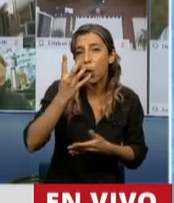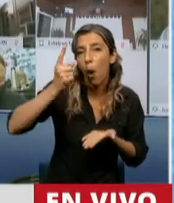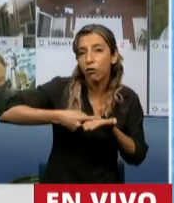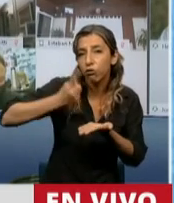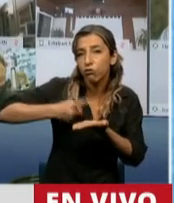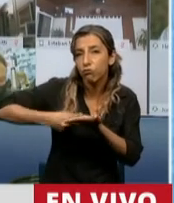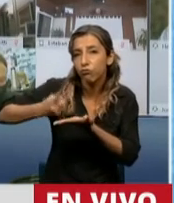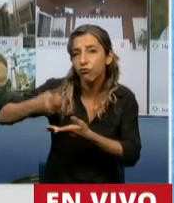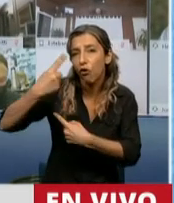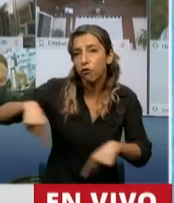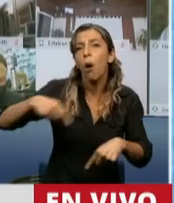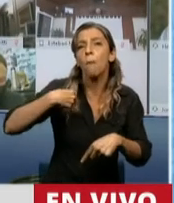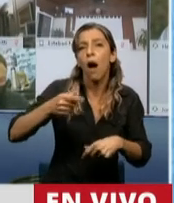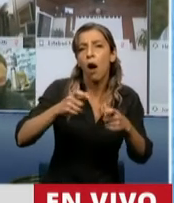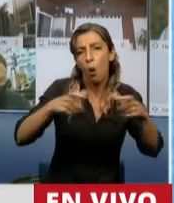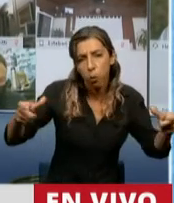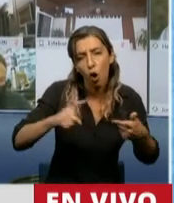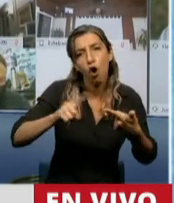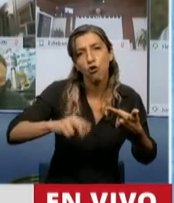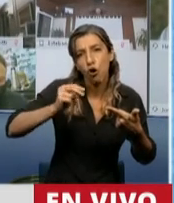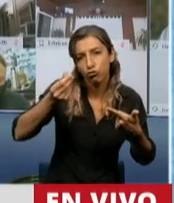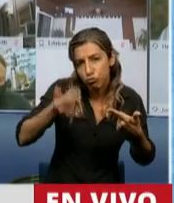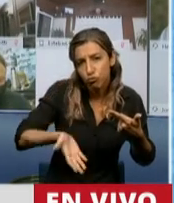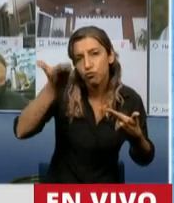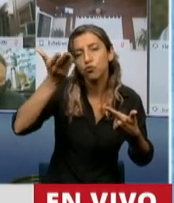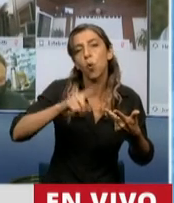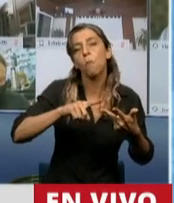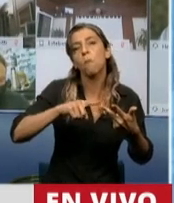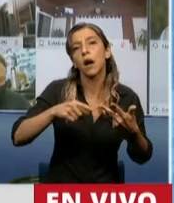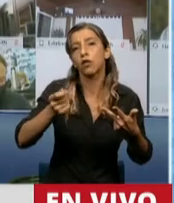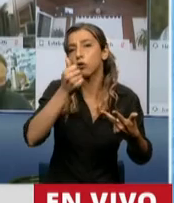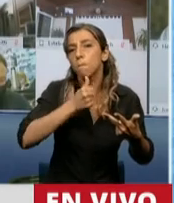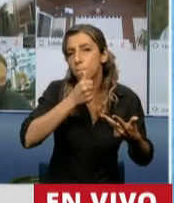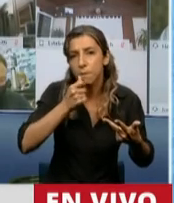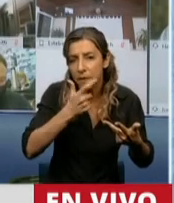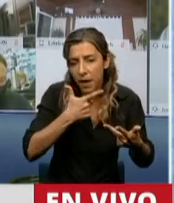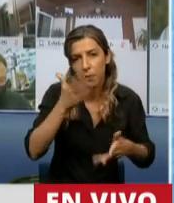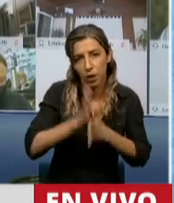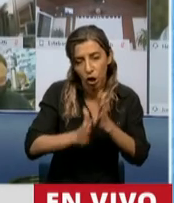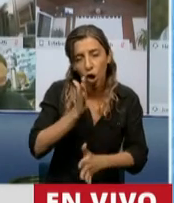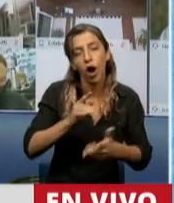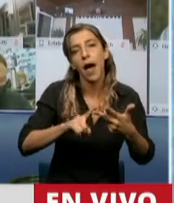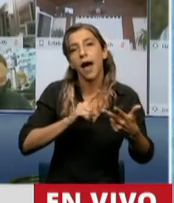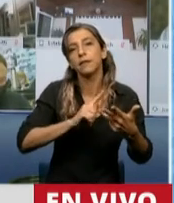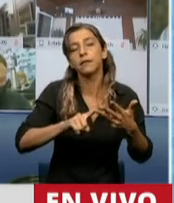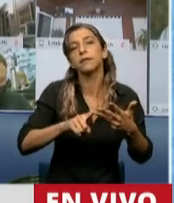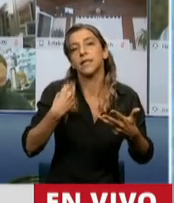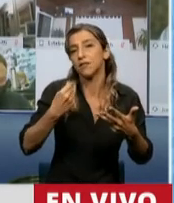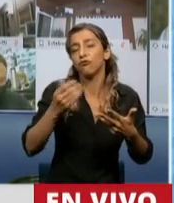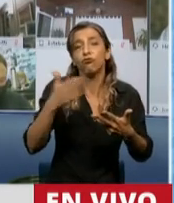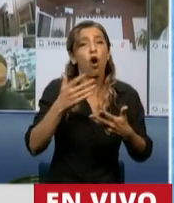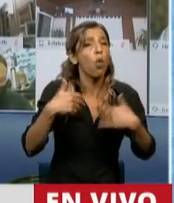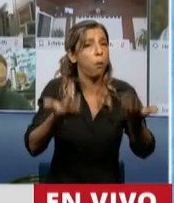de los jubilados. Ya hablamos de los bonos, de los aumentos, tendríamos que hablar de los medicamentos gratis para sectores de jubilados, que